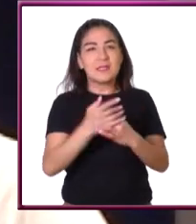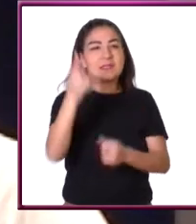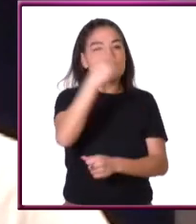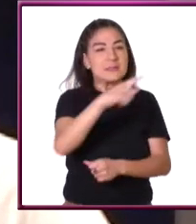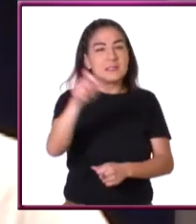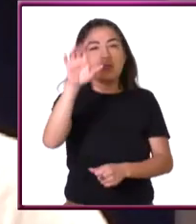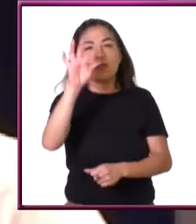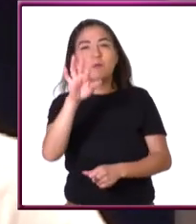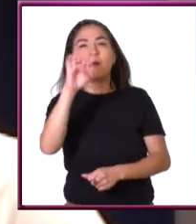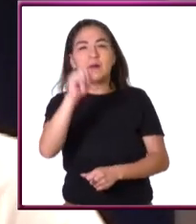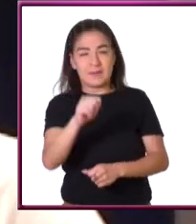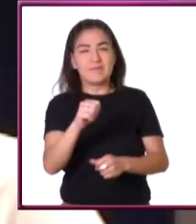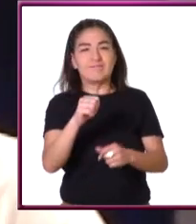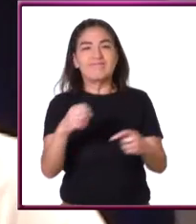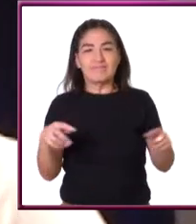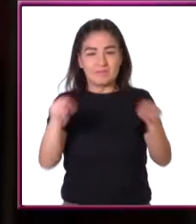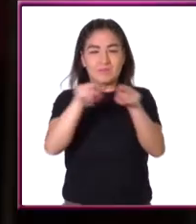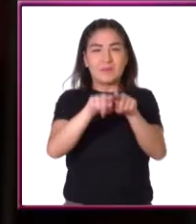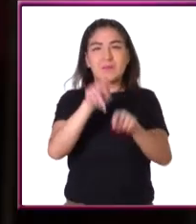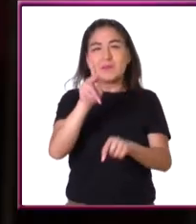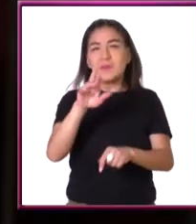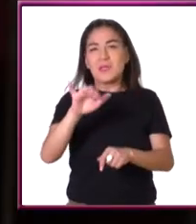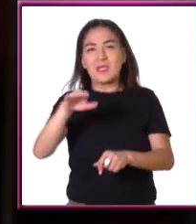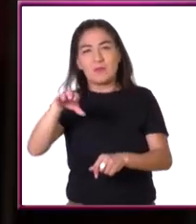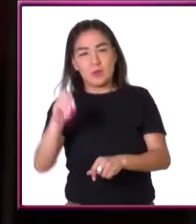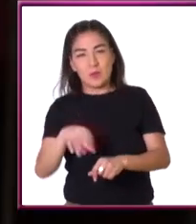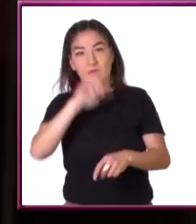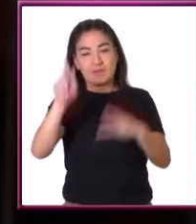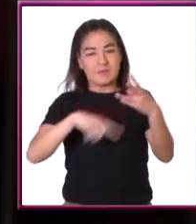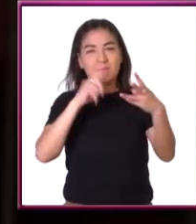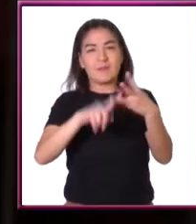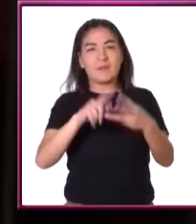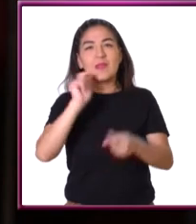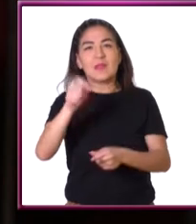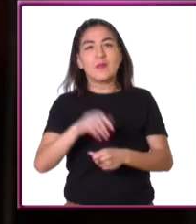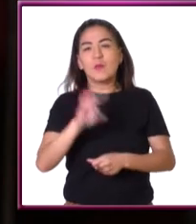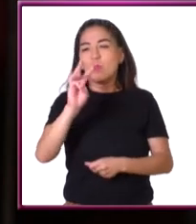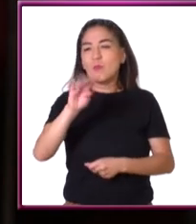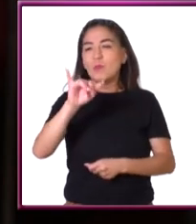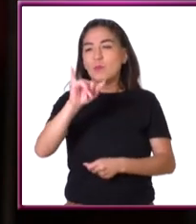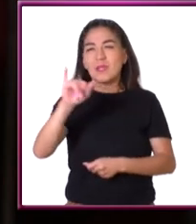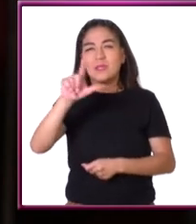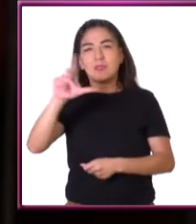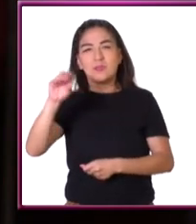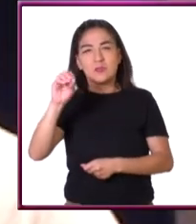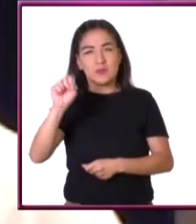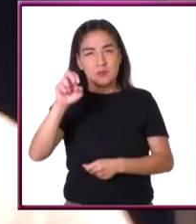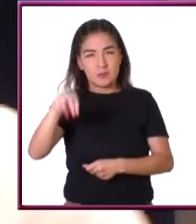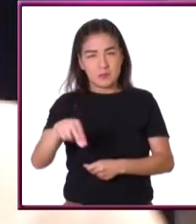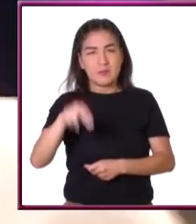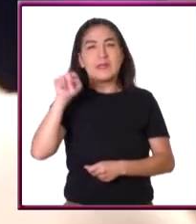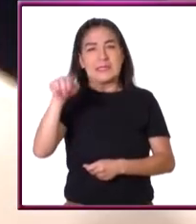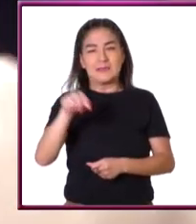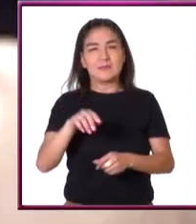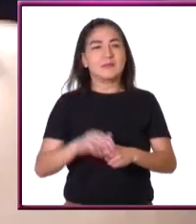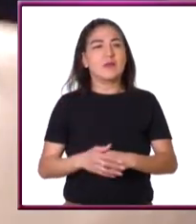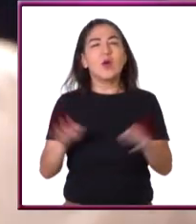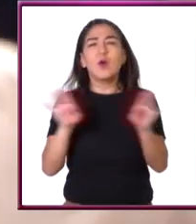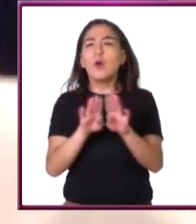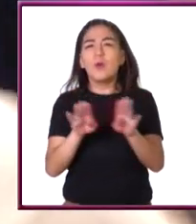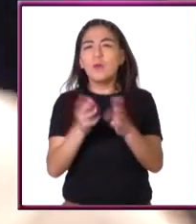entonces 149 es primo. Un tercer método es el método de Wilton, que es